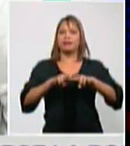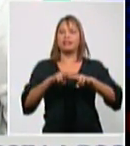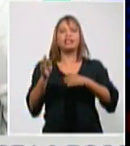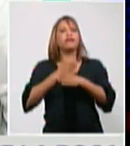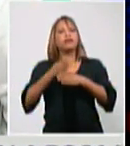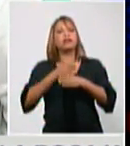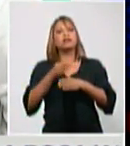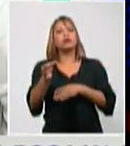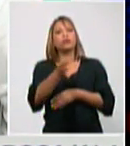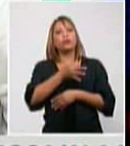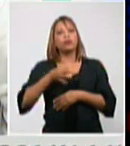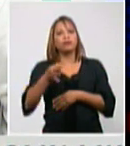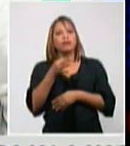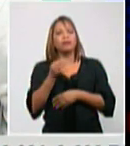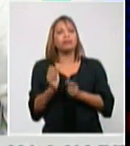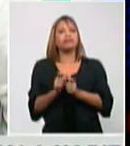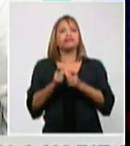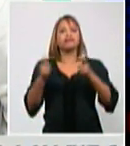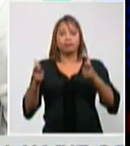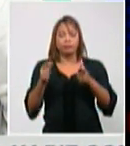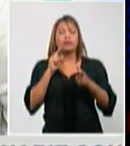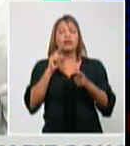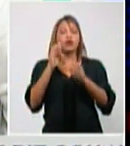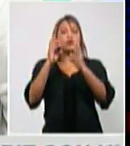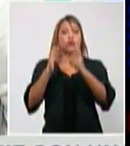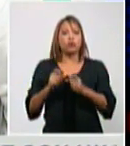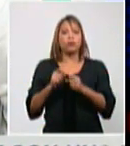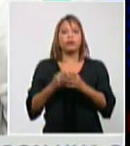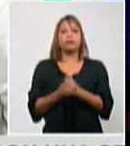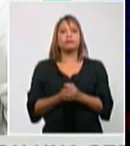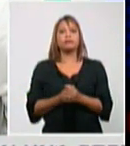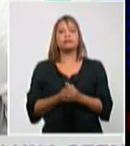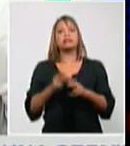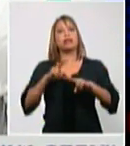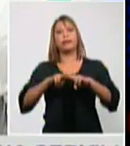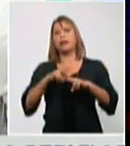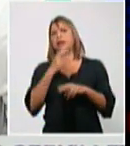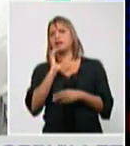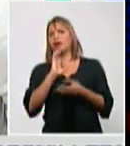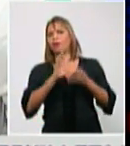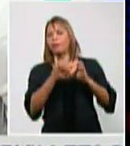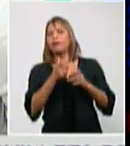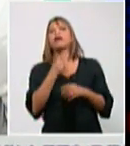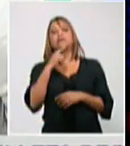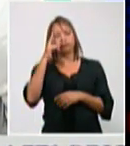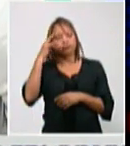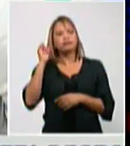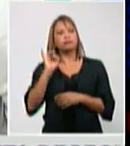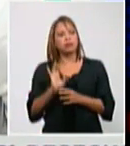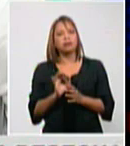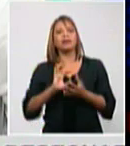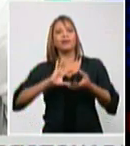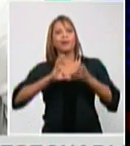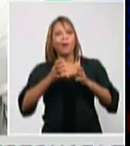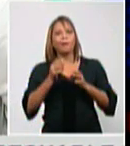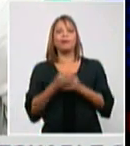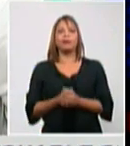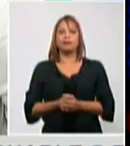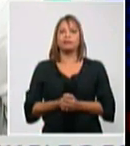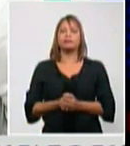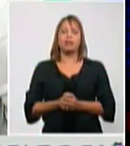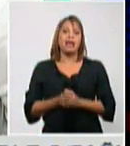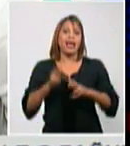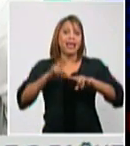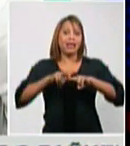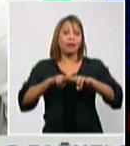que aportan el mayor número de casos La Habana se ha ido complejizando La Habana se ha ido complejizando y en La Habana pudiéramos